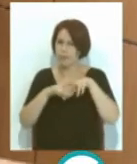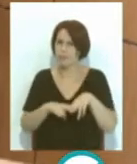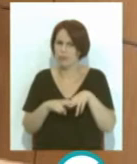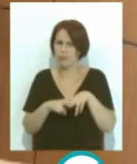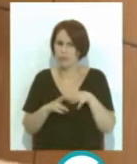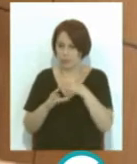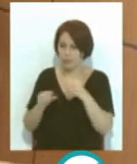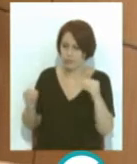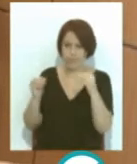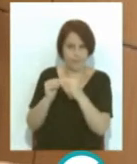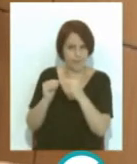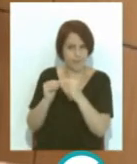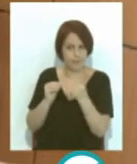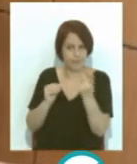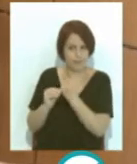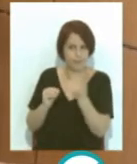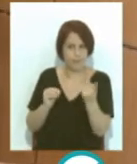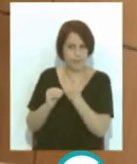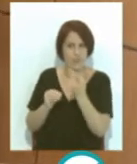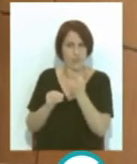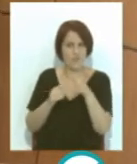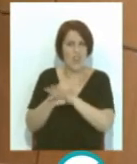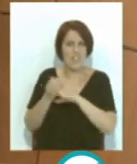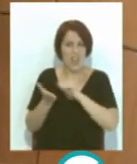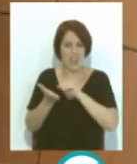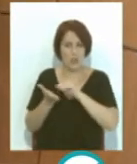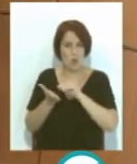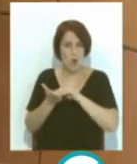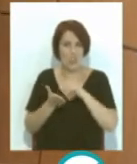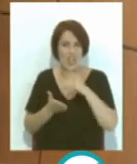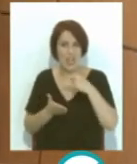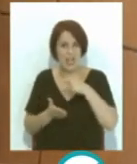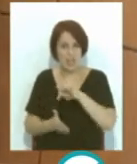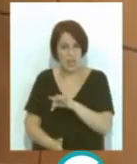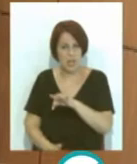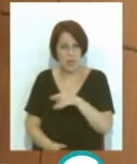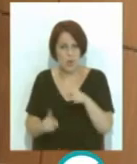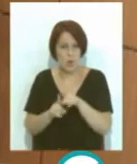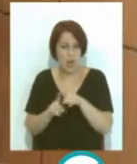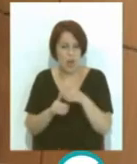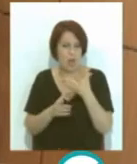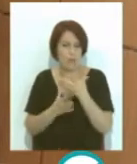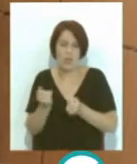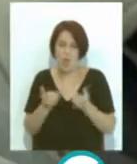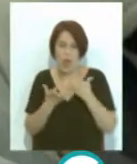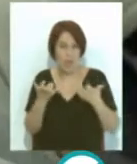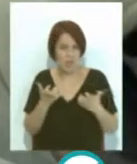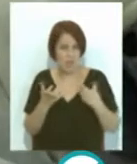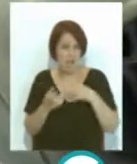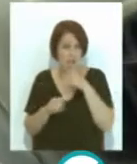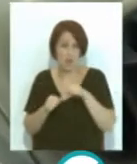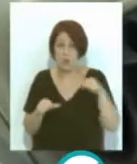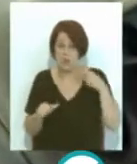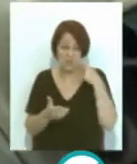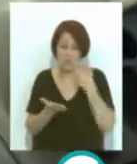si coinciden con los registrados en las bases de datos de la DGT esto pasará a ser un defecto grave que hasta el momento no se